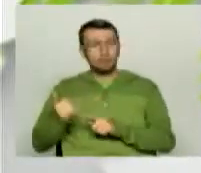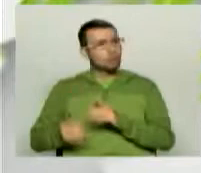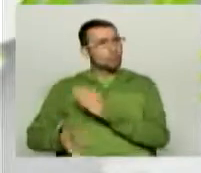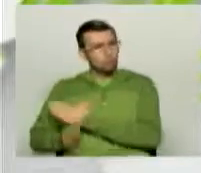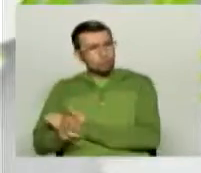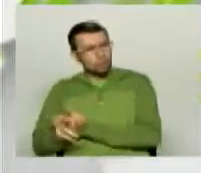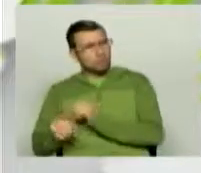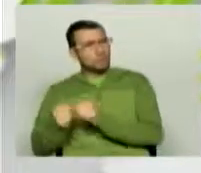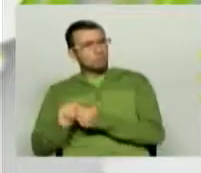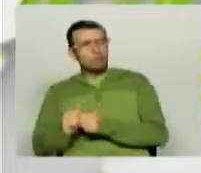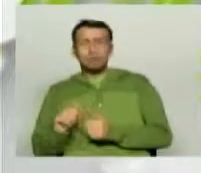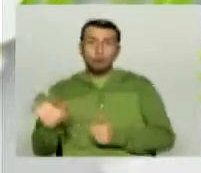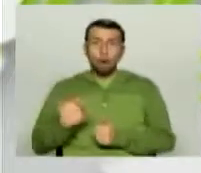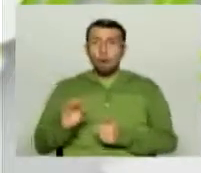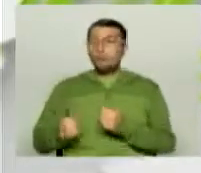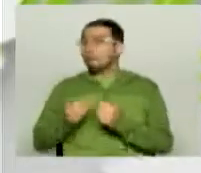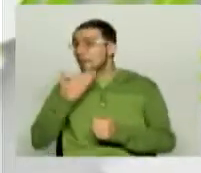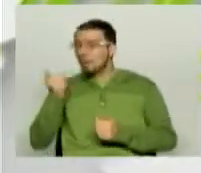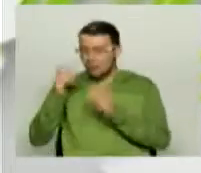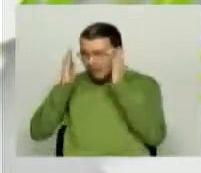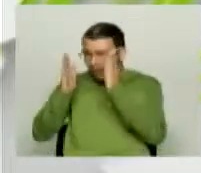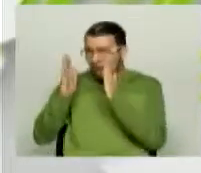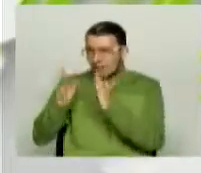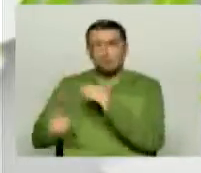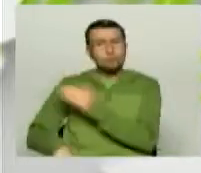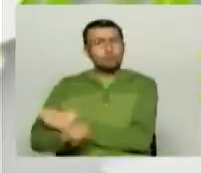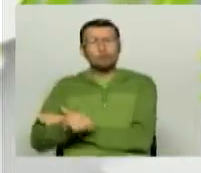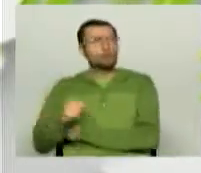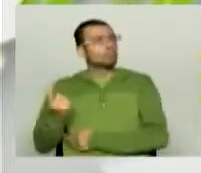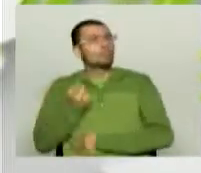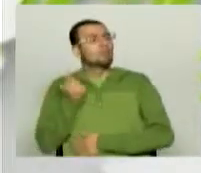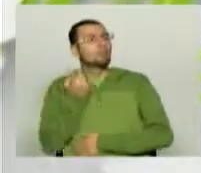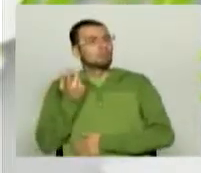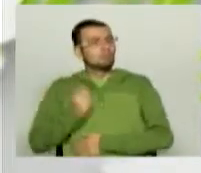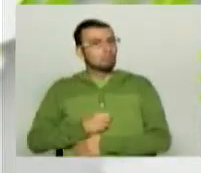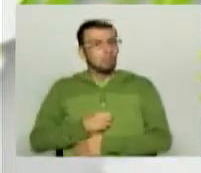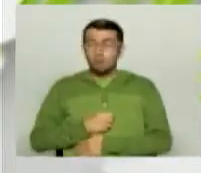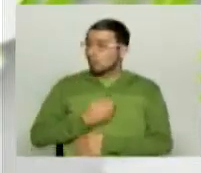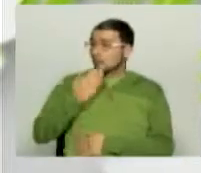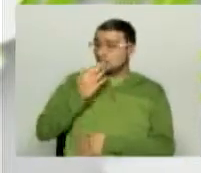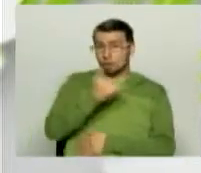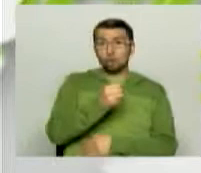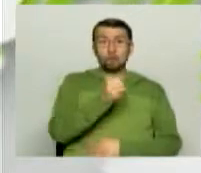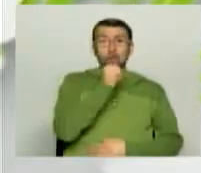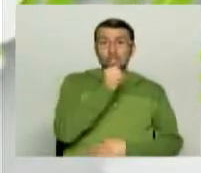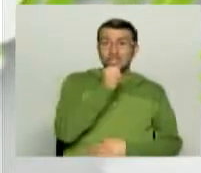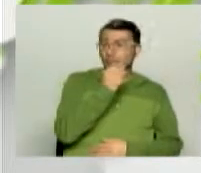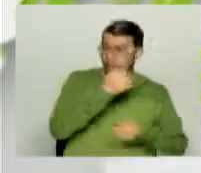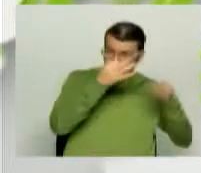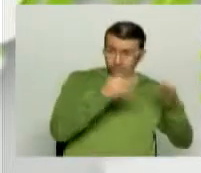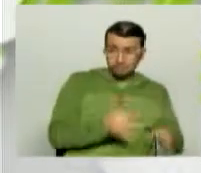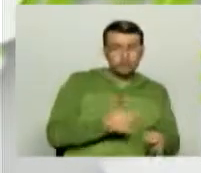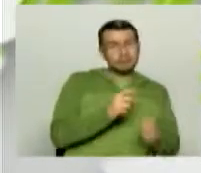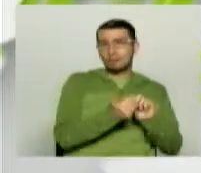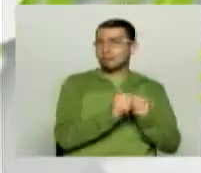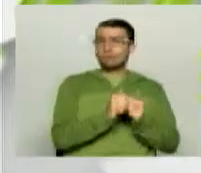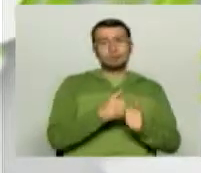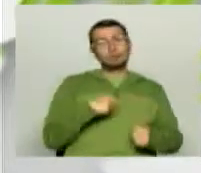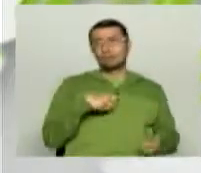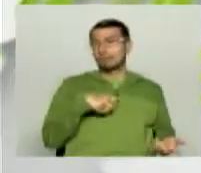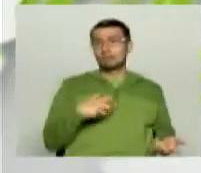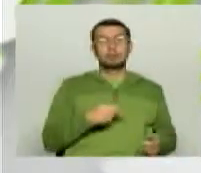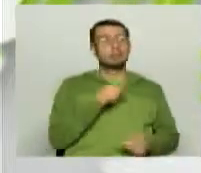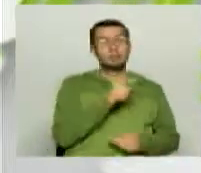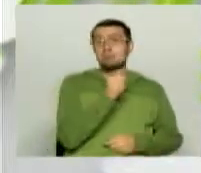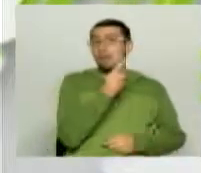deportes o se le está haciendo más énfasis al Mundial de Fútbol? No, digamos que el noticiero como tal no lleva franja de deportes, porque en media hora para concentrar